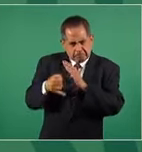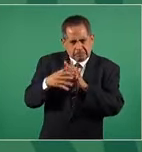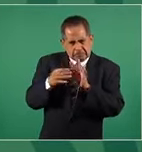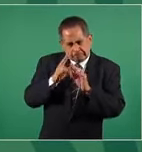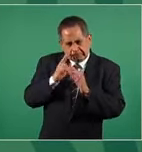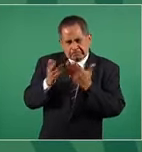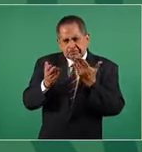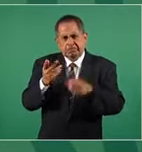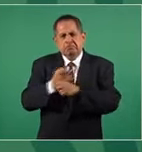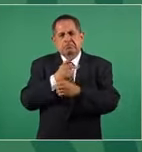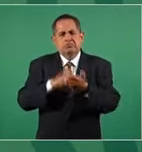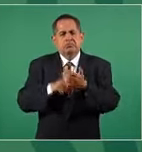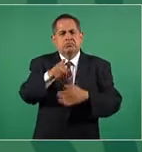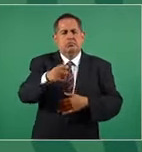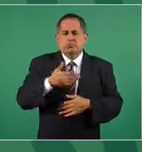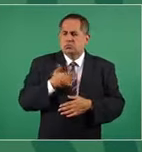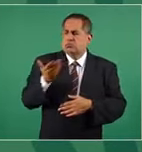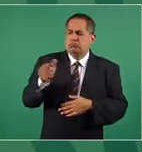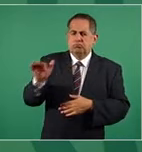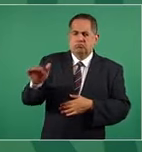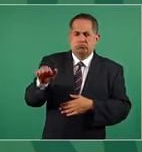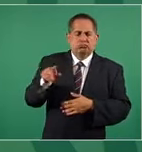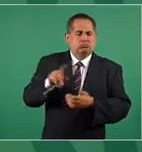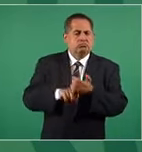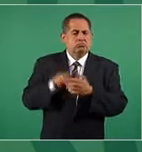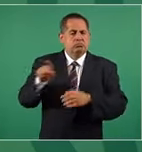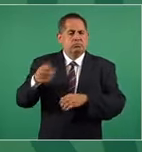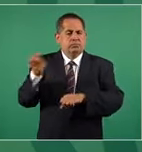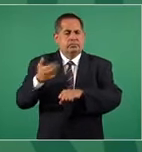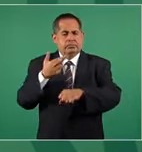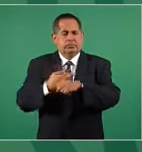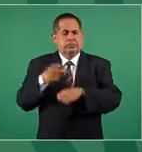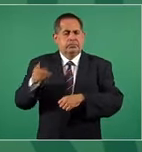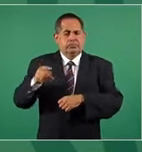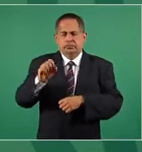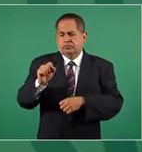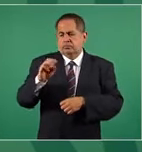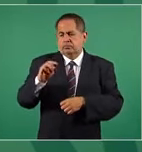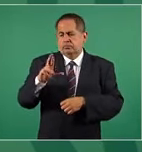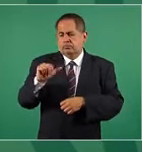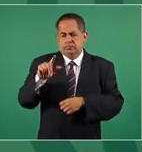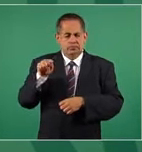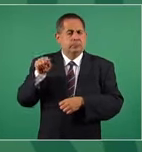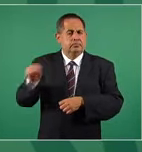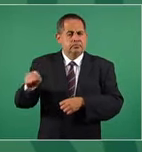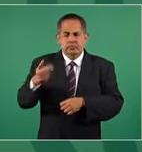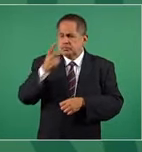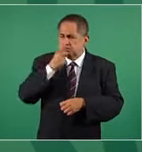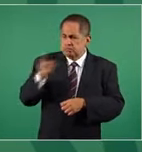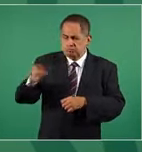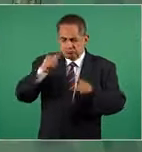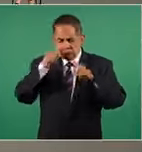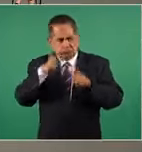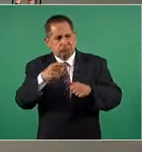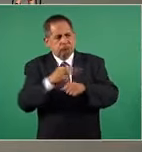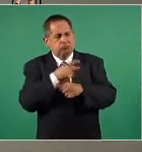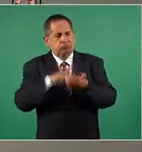revisarlo le voy a pedir a la Secretaría del Medio Ambiente que lo atienda